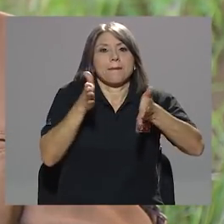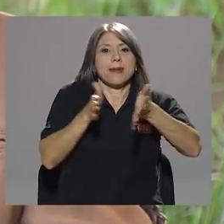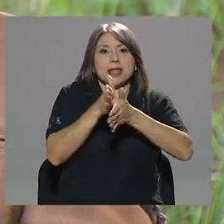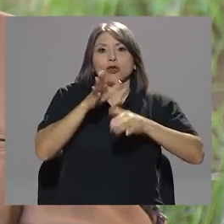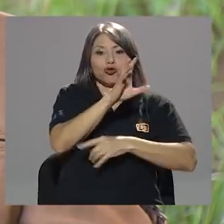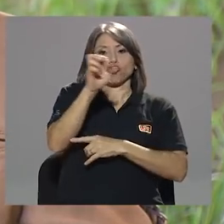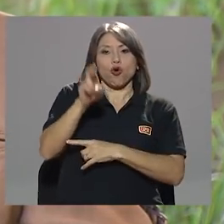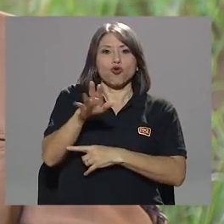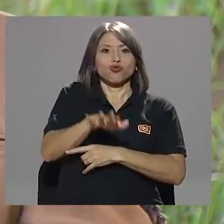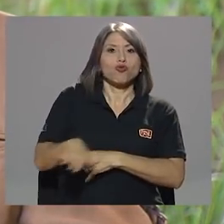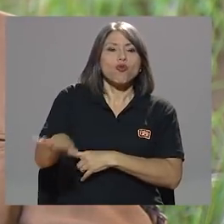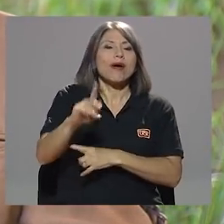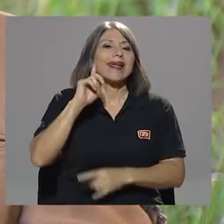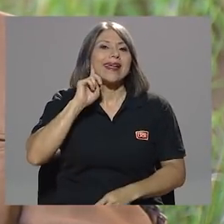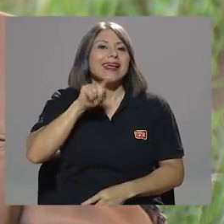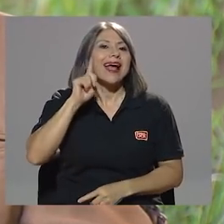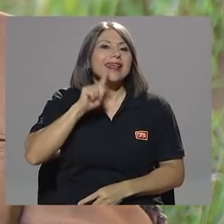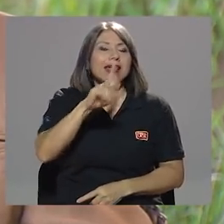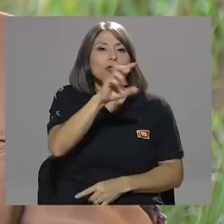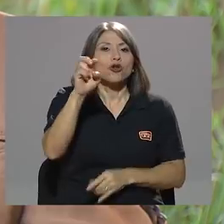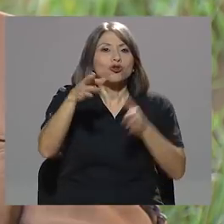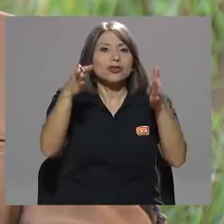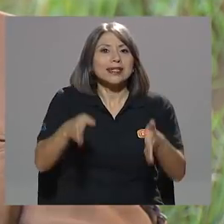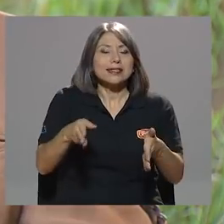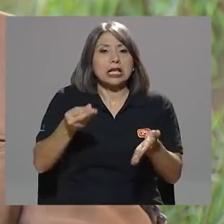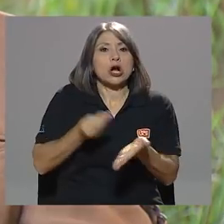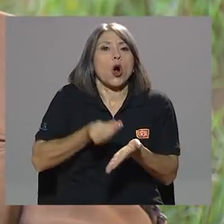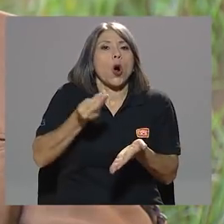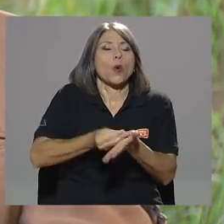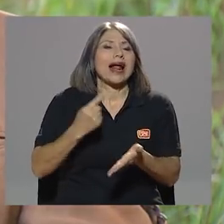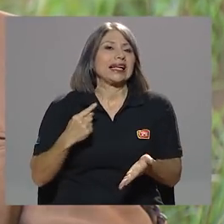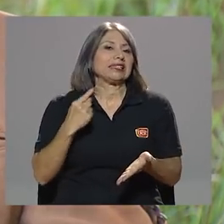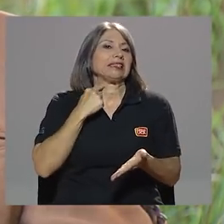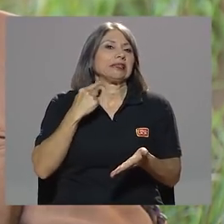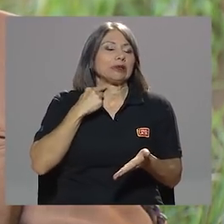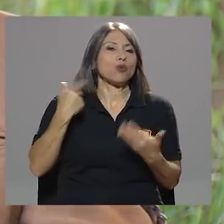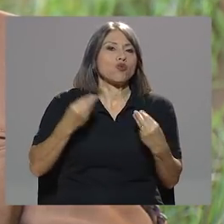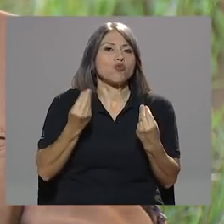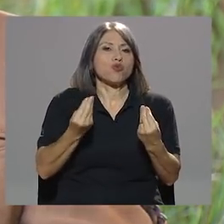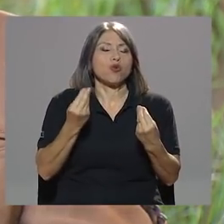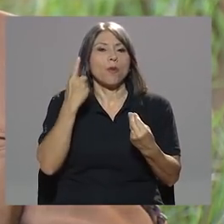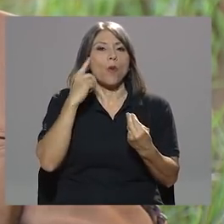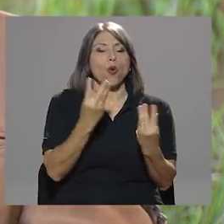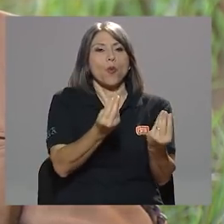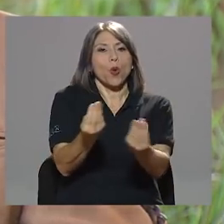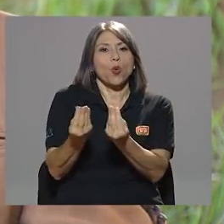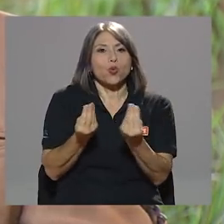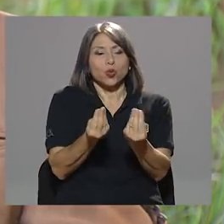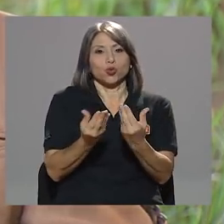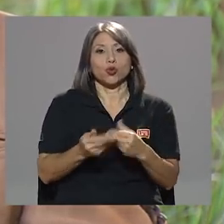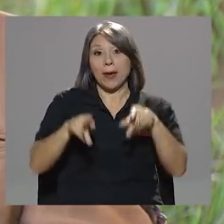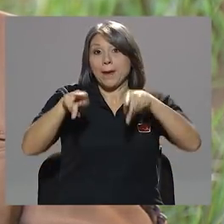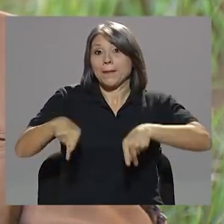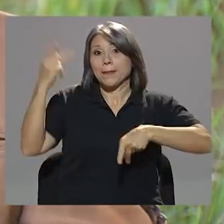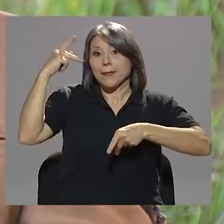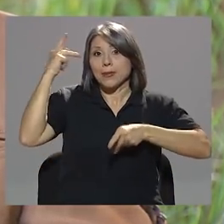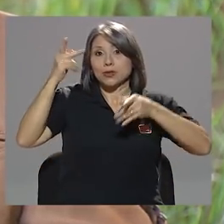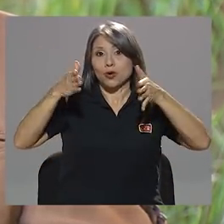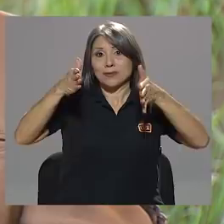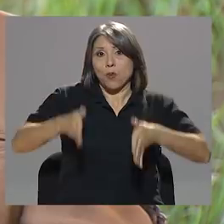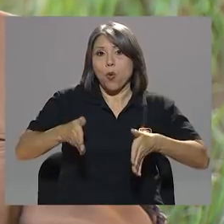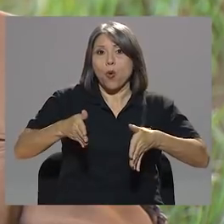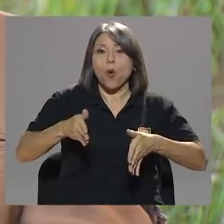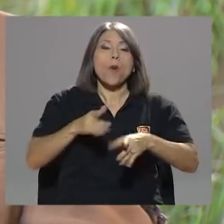haber engañado a los costarricenses, el cobrarle exceso por sus productos y los políticos que protegen los